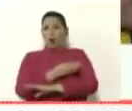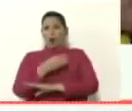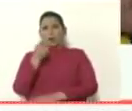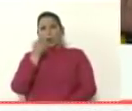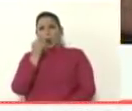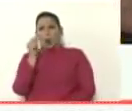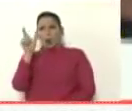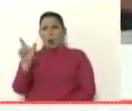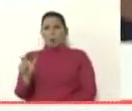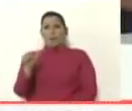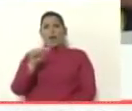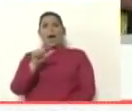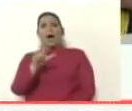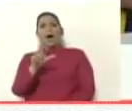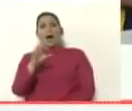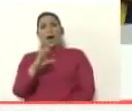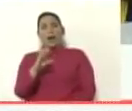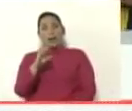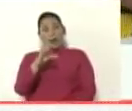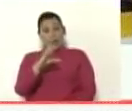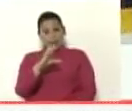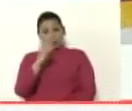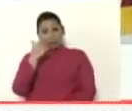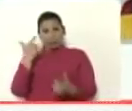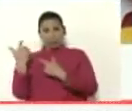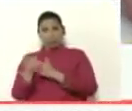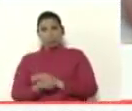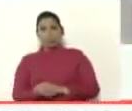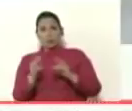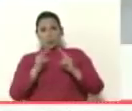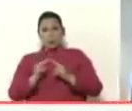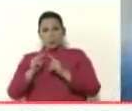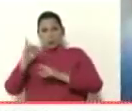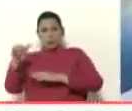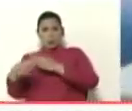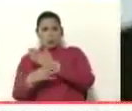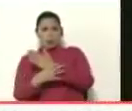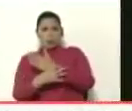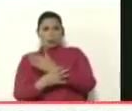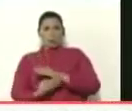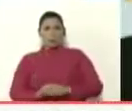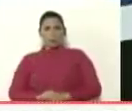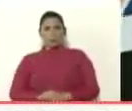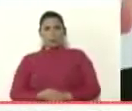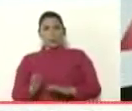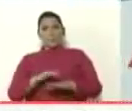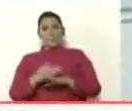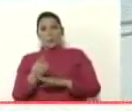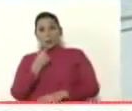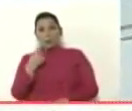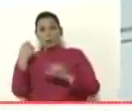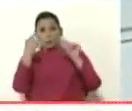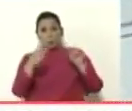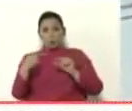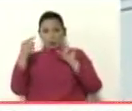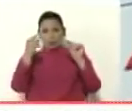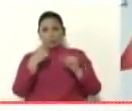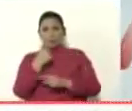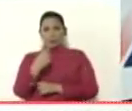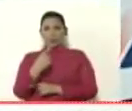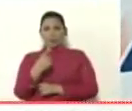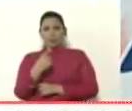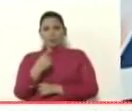Alec Boyd y refiriéndose a Guaidó porque cita un tweet de Guaidó dice